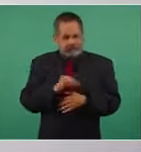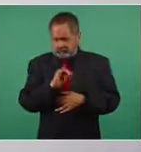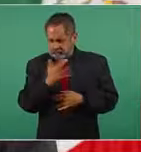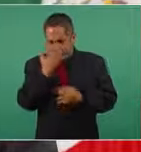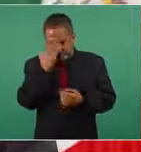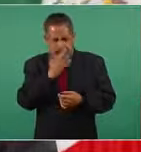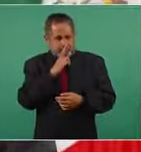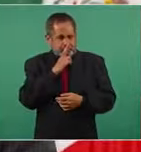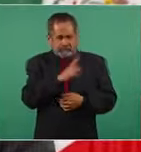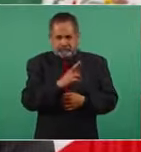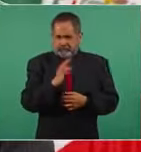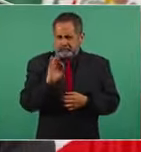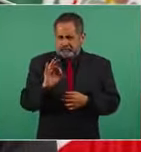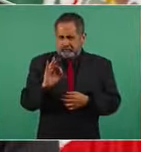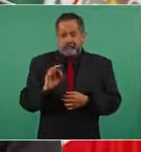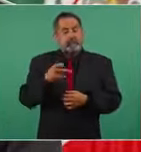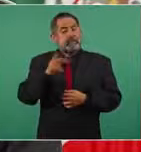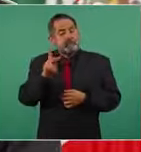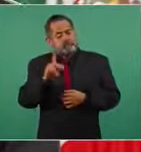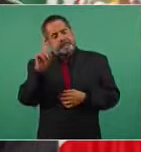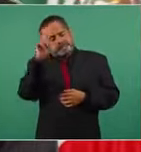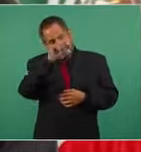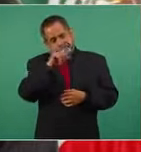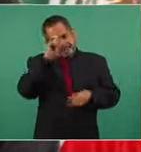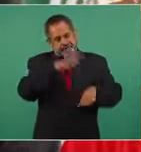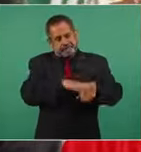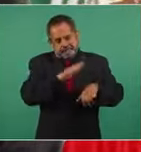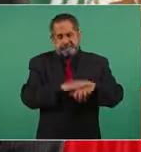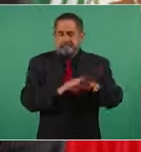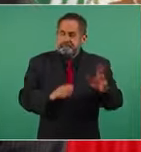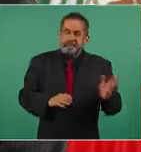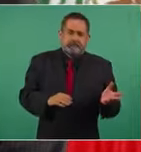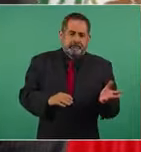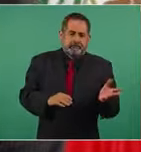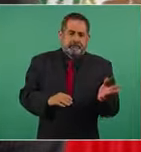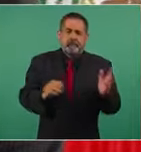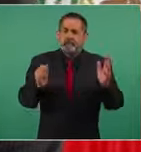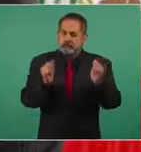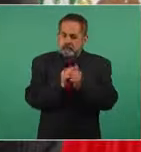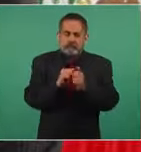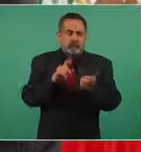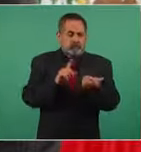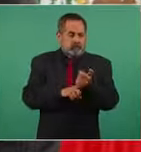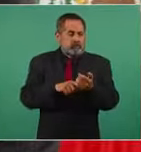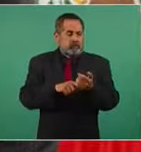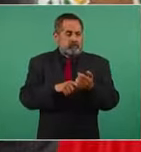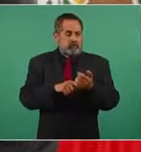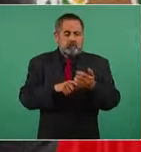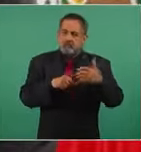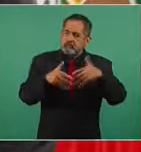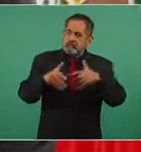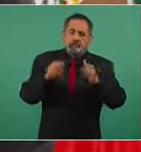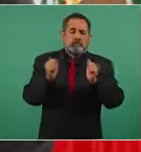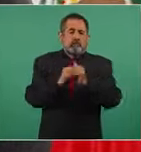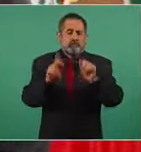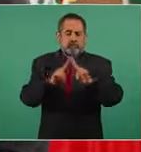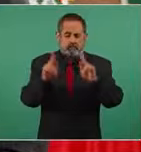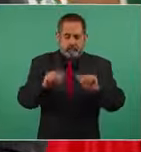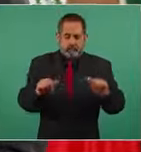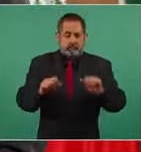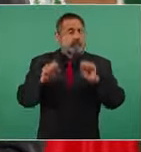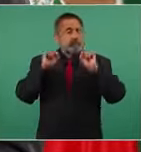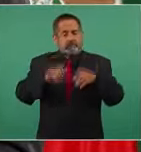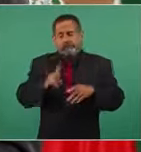pero la recomendación de que se lleve a cabo todo de manera pacífica, sin